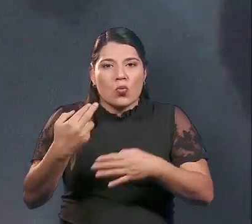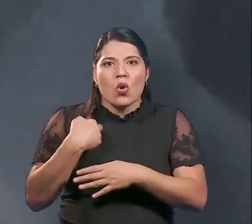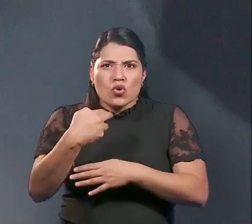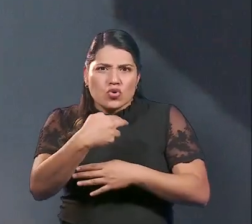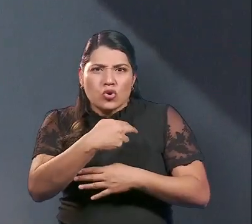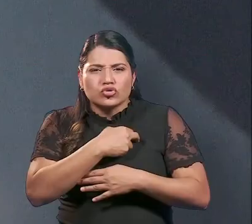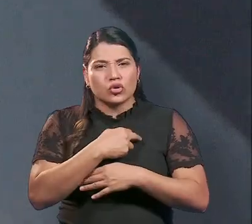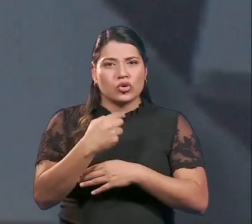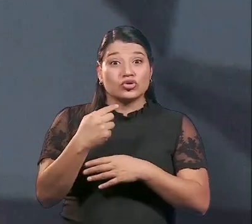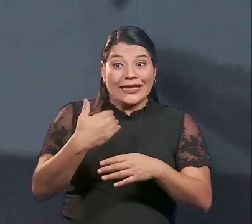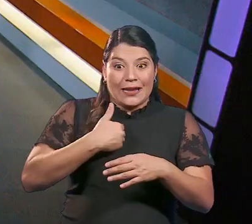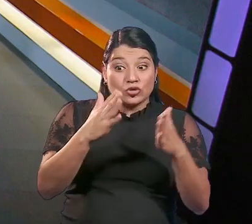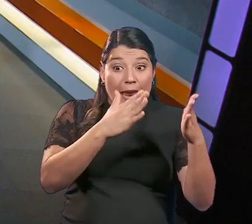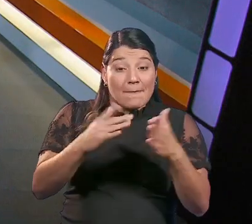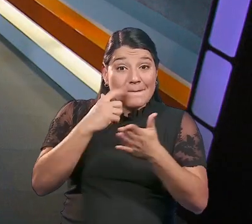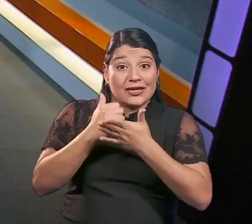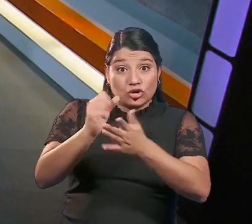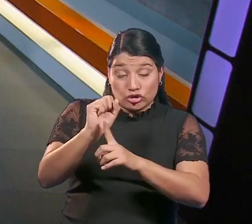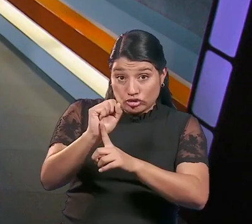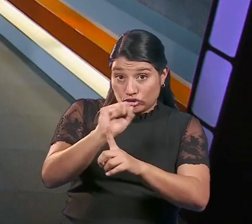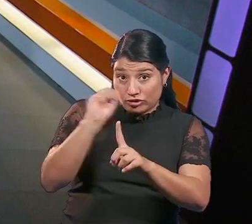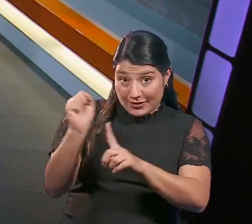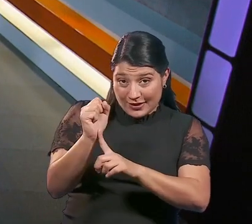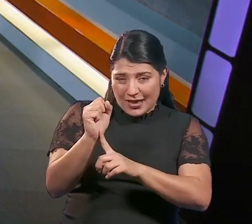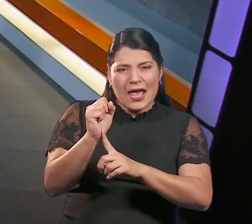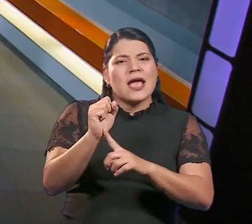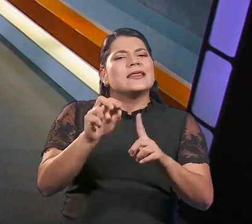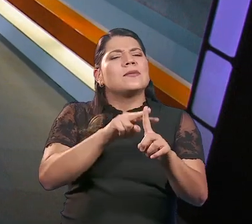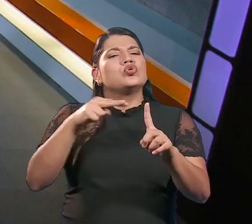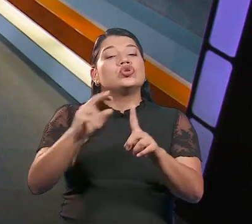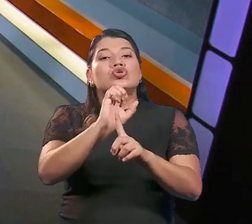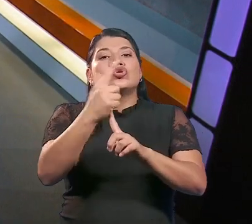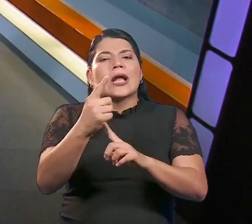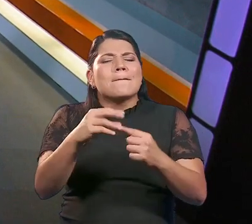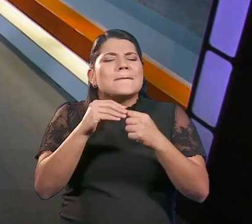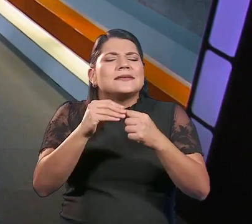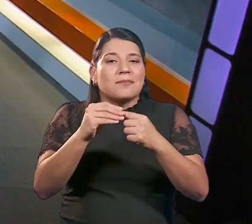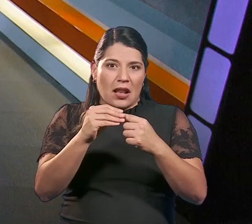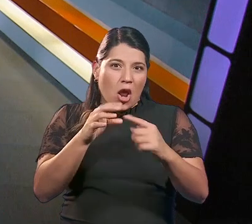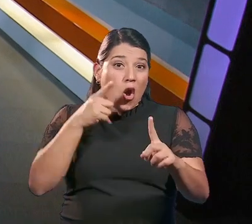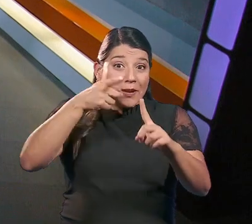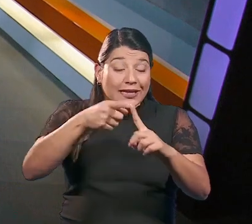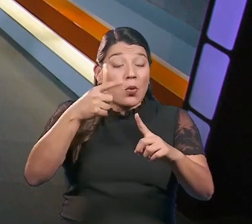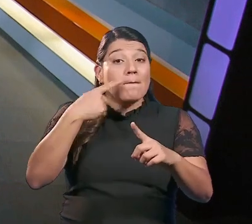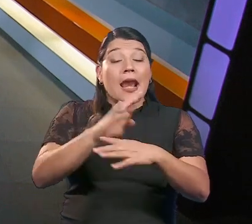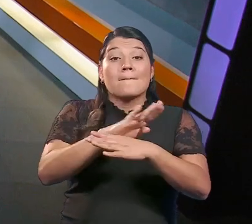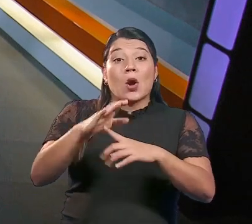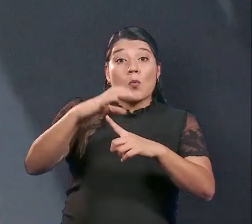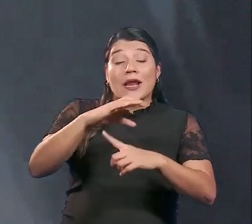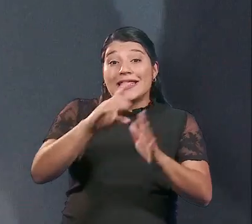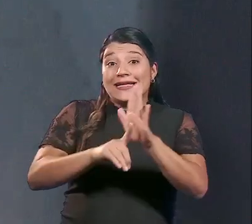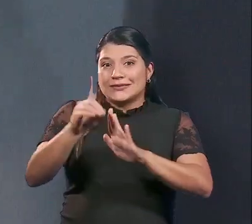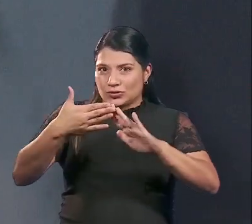proyectado hacia la sociedad. El eje social es la razón de ser del conglomerado financiero del Banco Popular y de Desarrollo